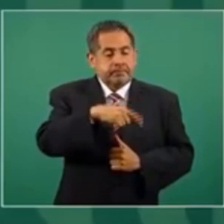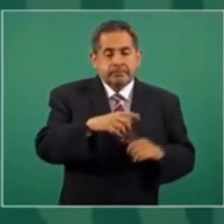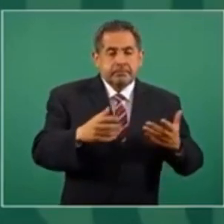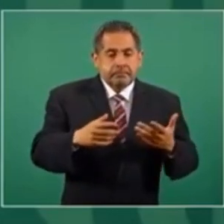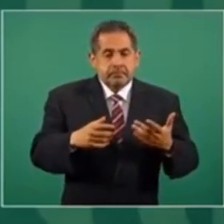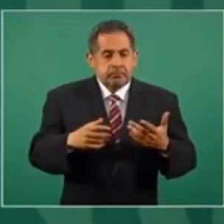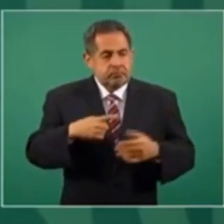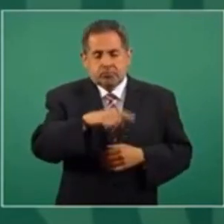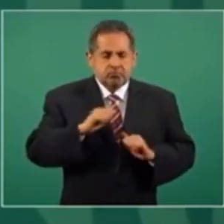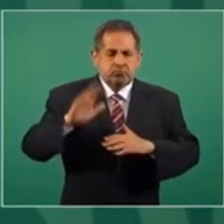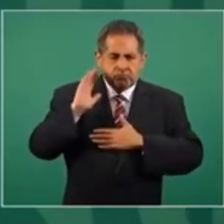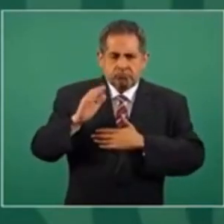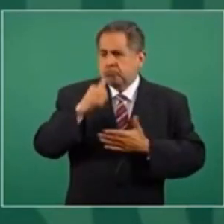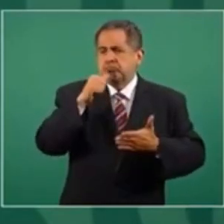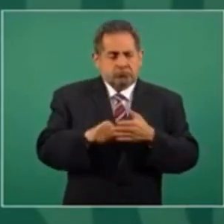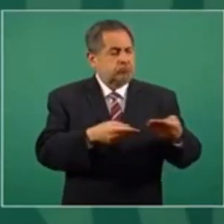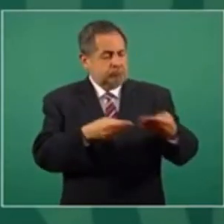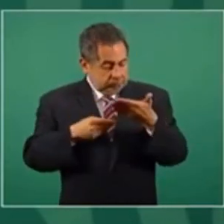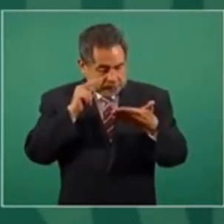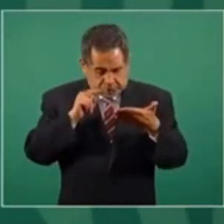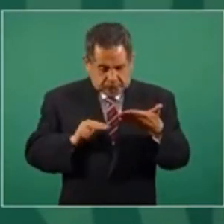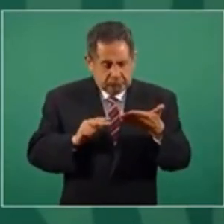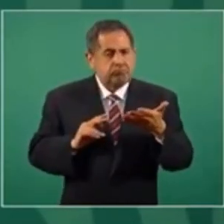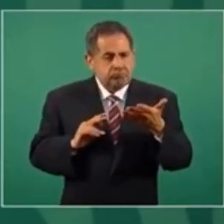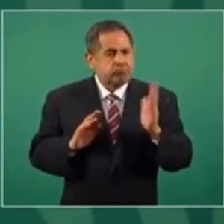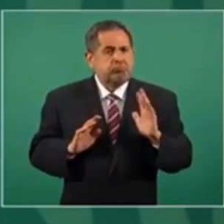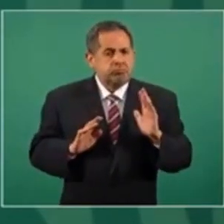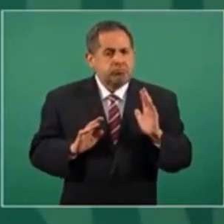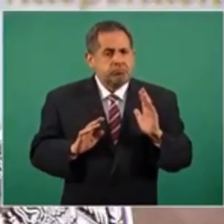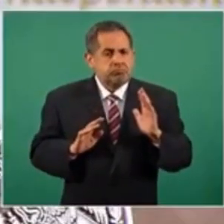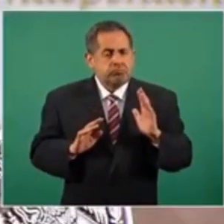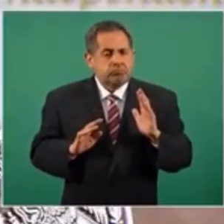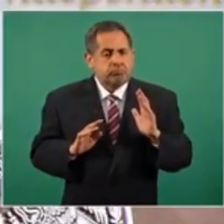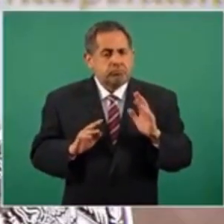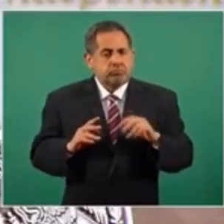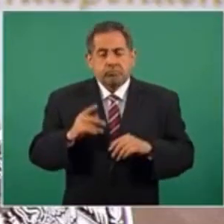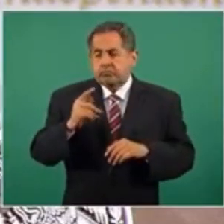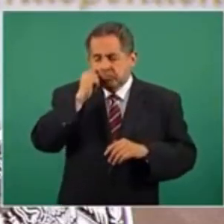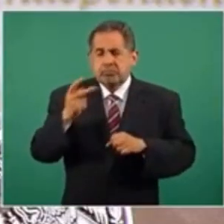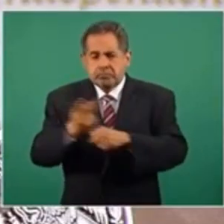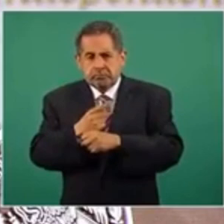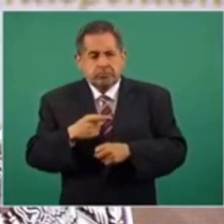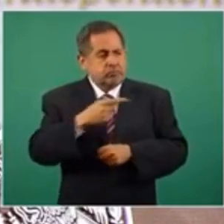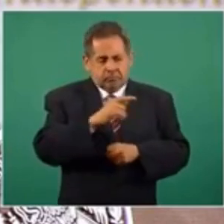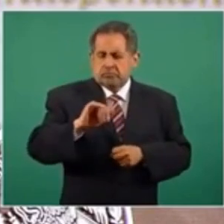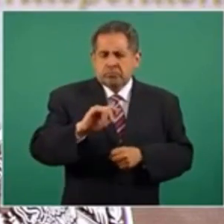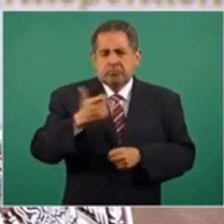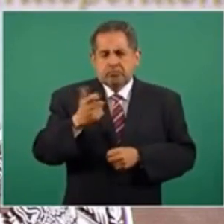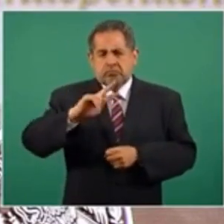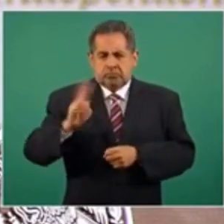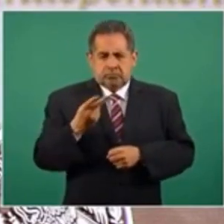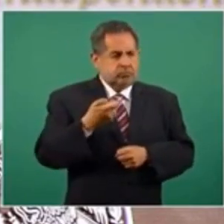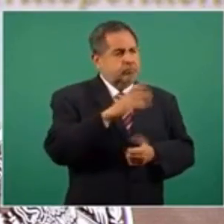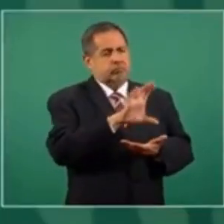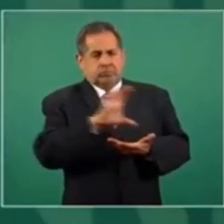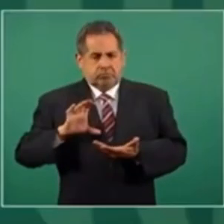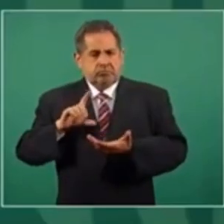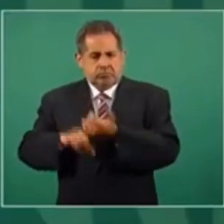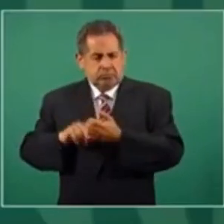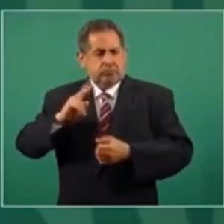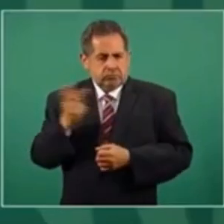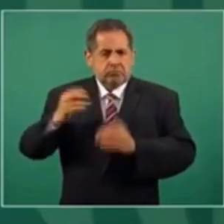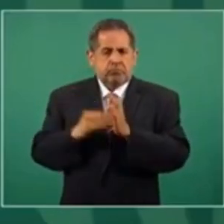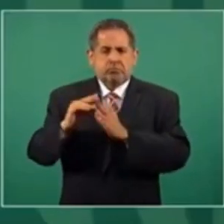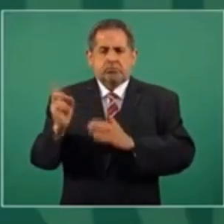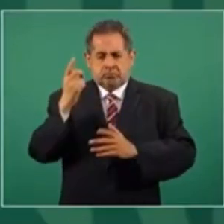hicieron el compromiso, hasta me enviaron una carta, de que sucediera lo que sucediera, iban a devolver los 200 millones de